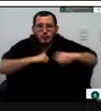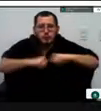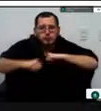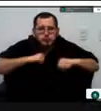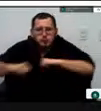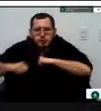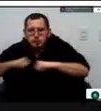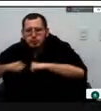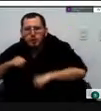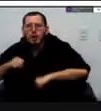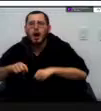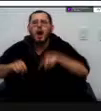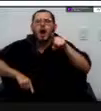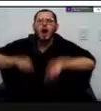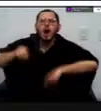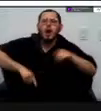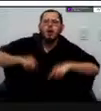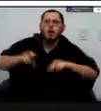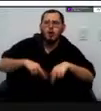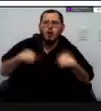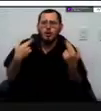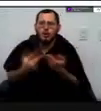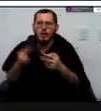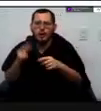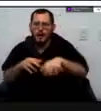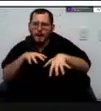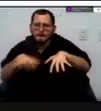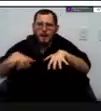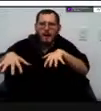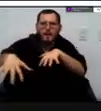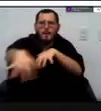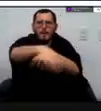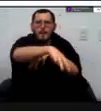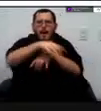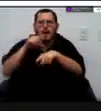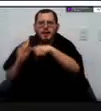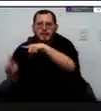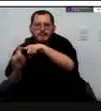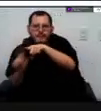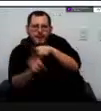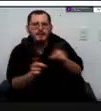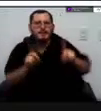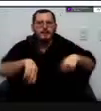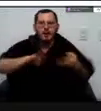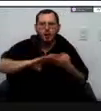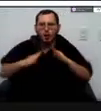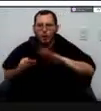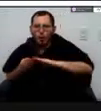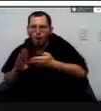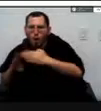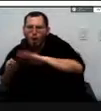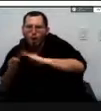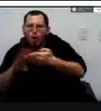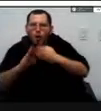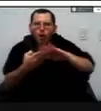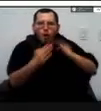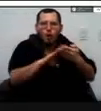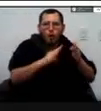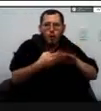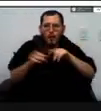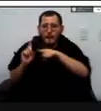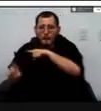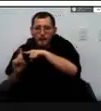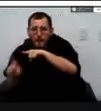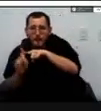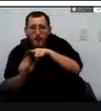con diferentes sectores diferentes comunidades hemos estado una aunando esfuerzos